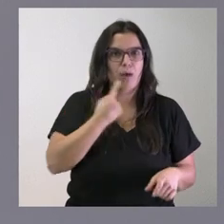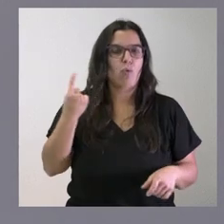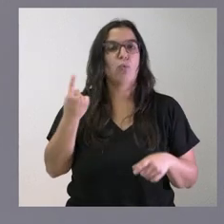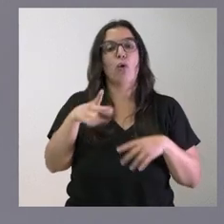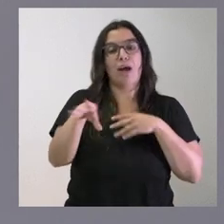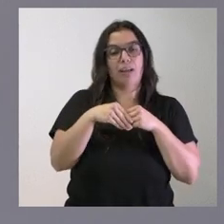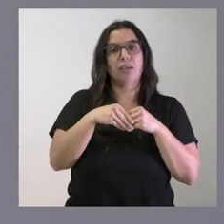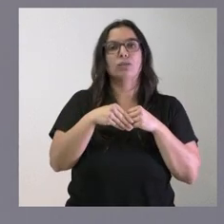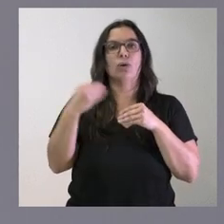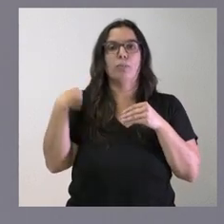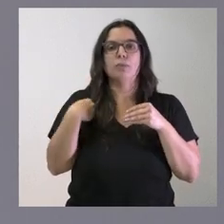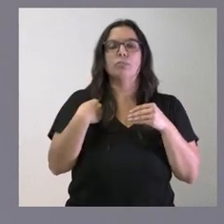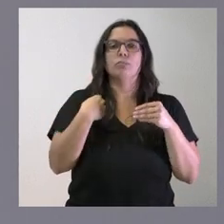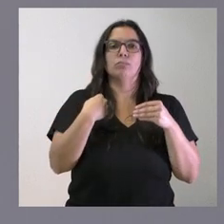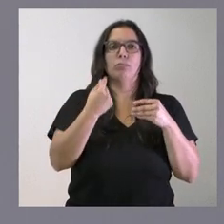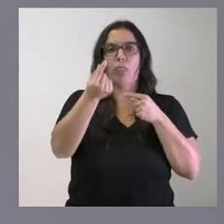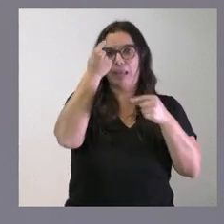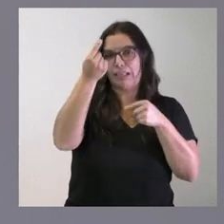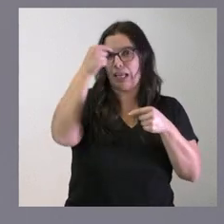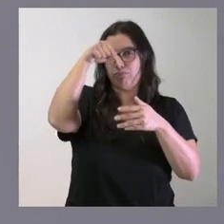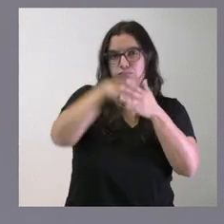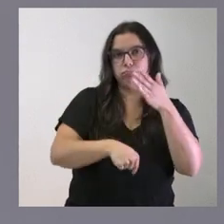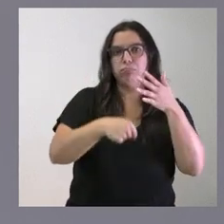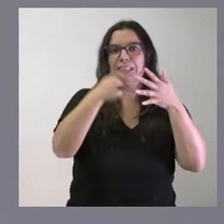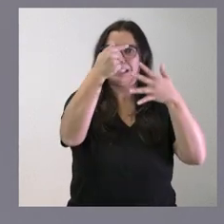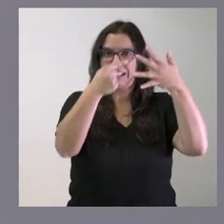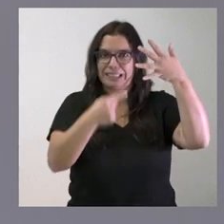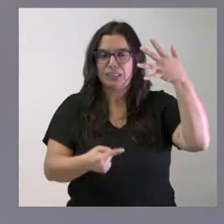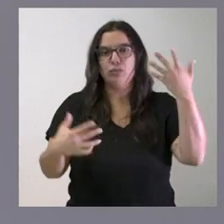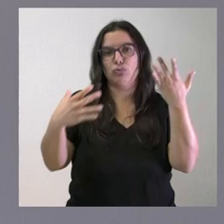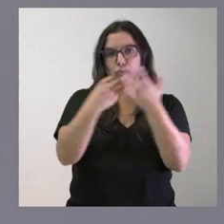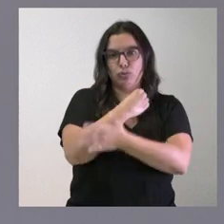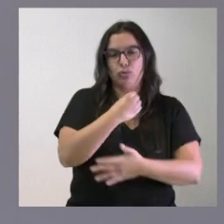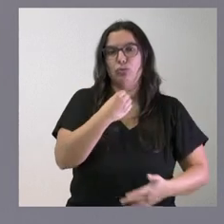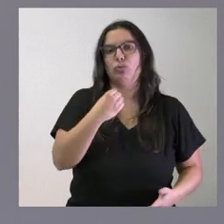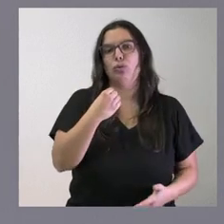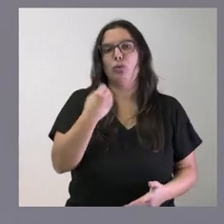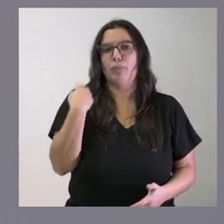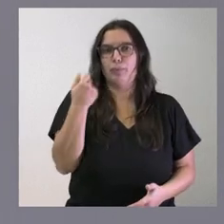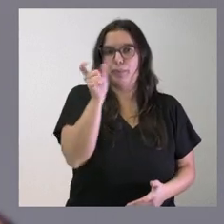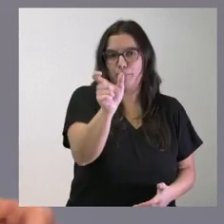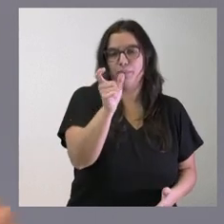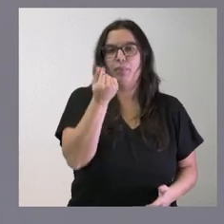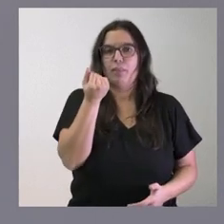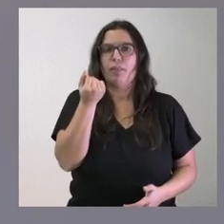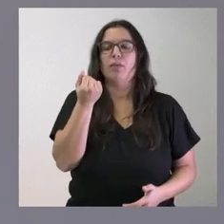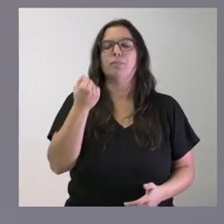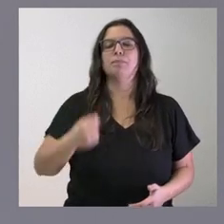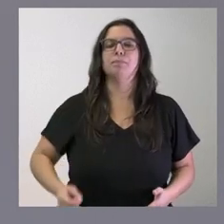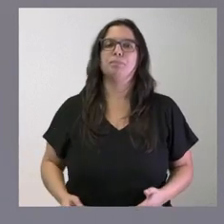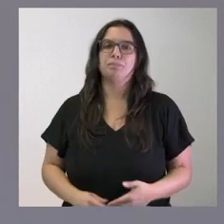anexo la relación individual cada uno de estos municipios que hemos señalado con el importe correspondiente a los mismos.